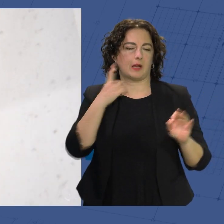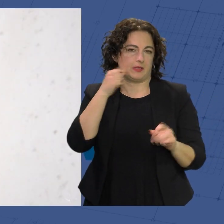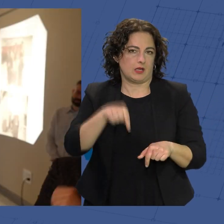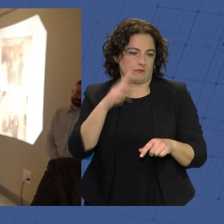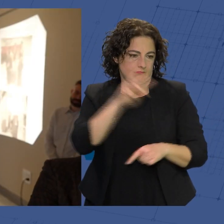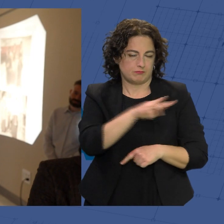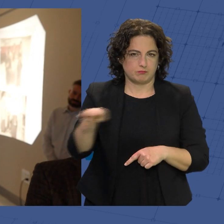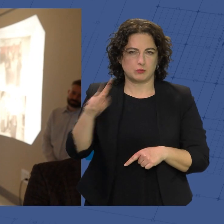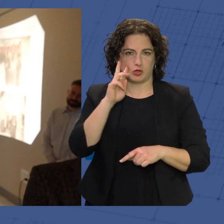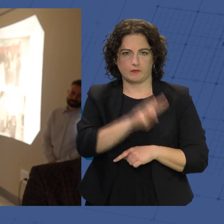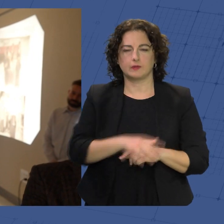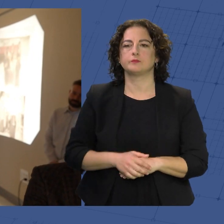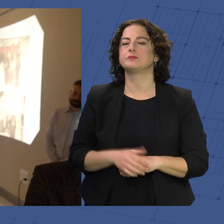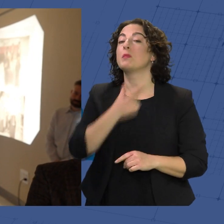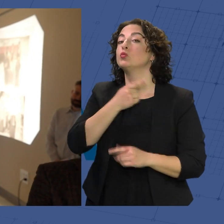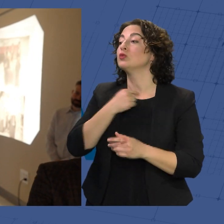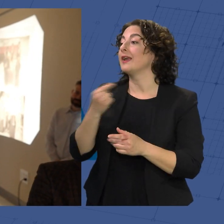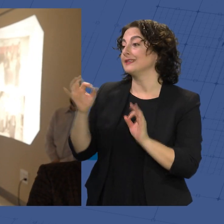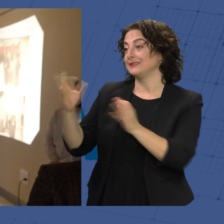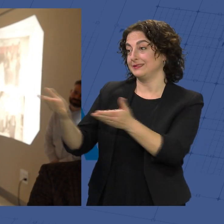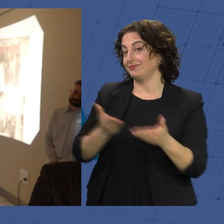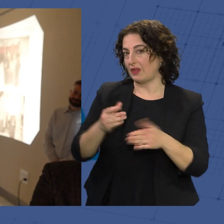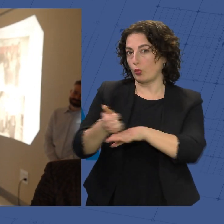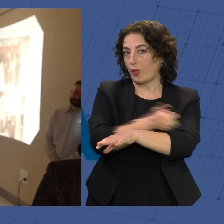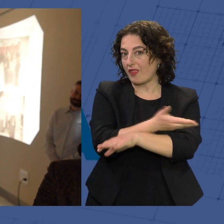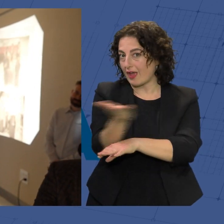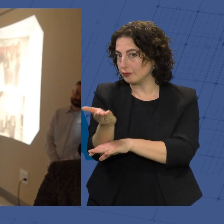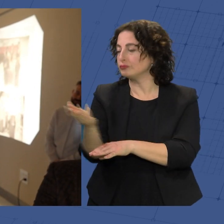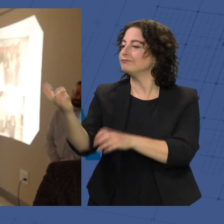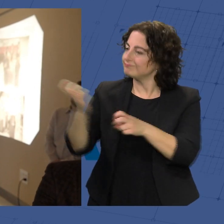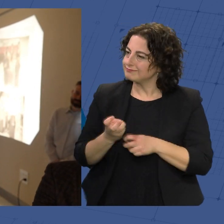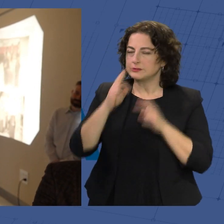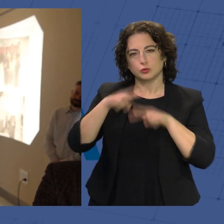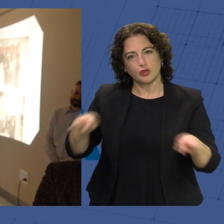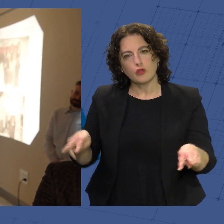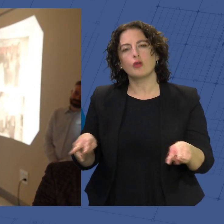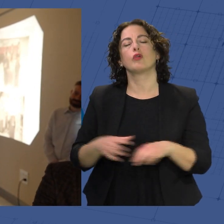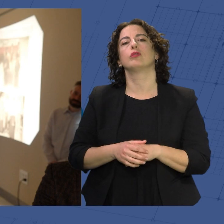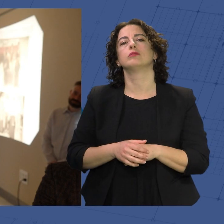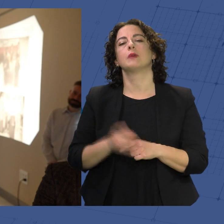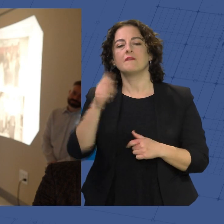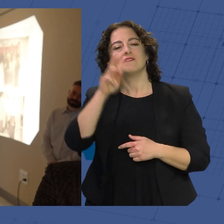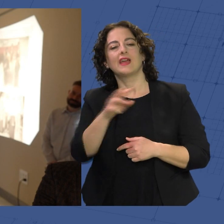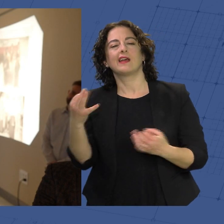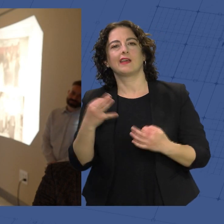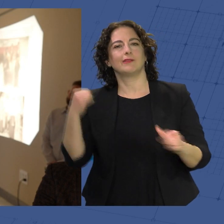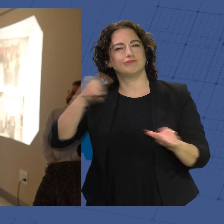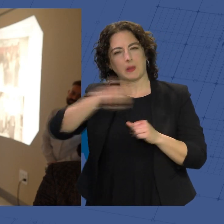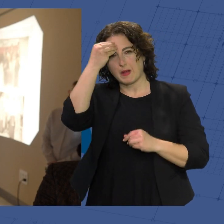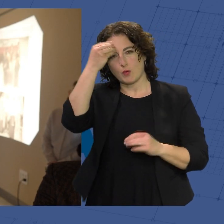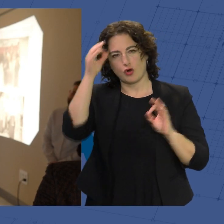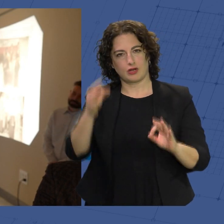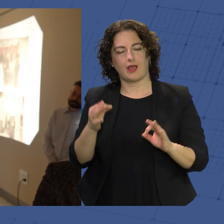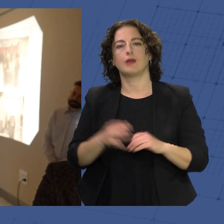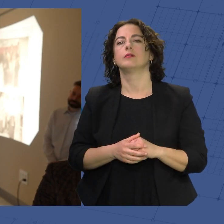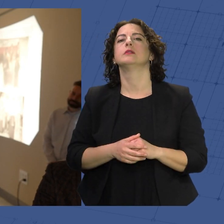exposición. Me gustaría invitar a toda la ciudadanía que se acerque a la exposición y para que vean un poco estas memorias que, bueno,